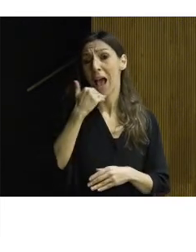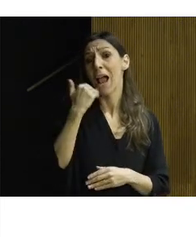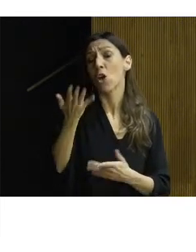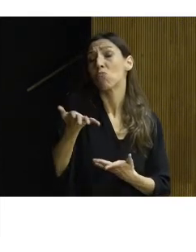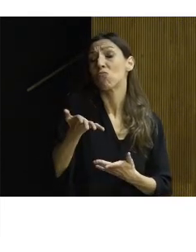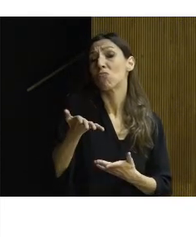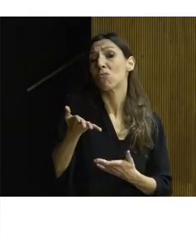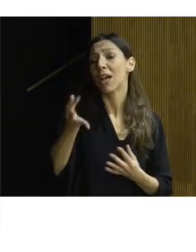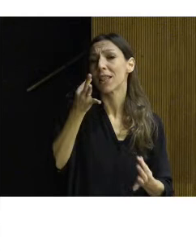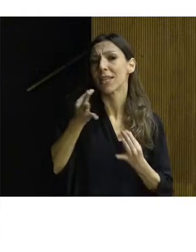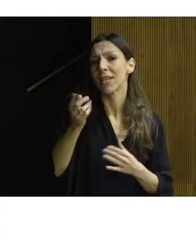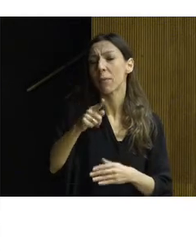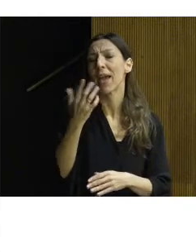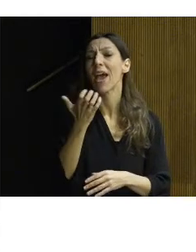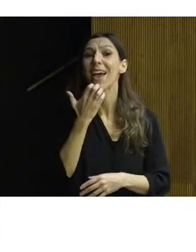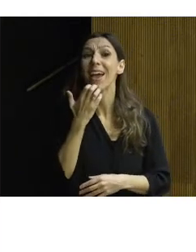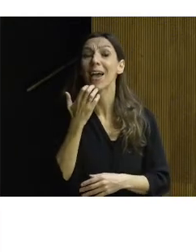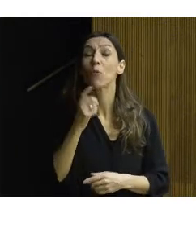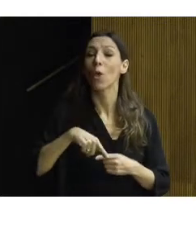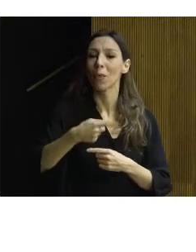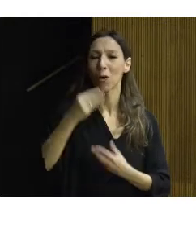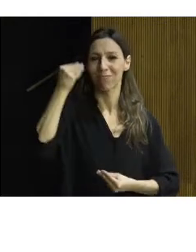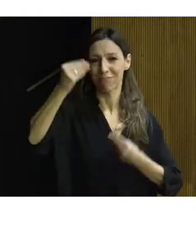y algunos ejemplos que nos ayuden a reflexionar a todos.